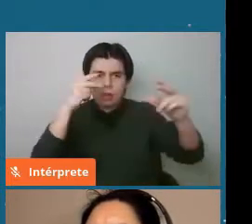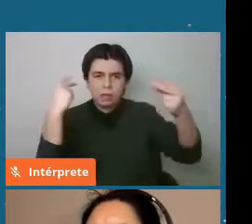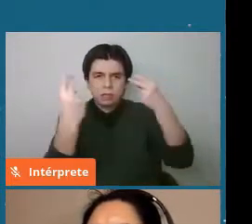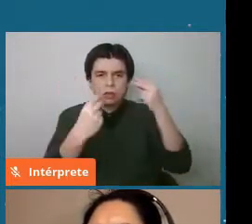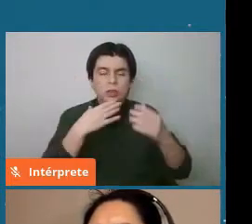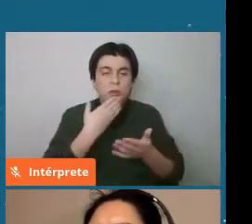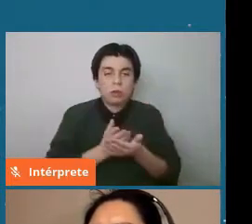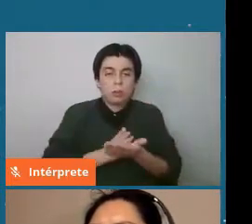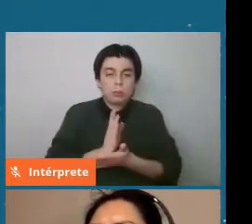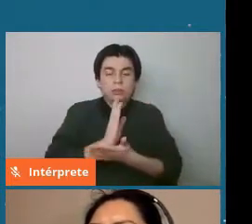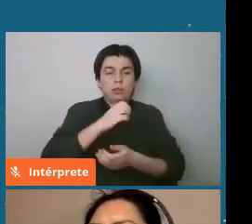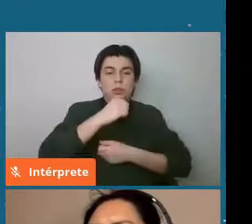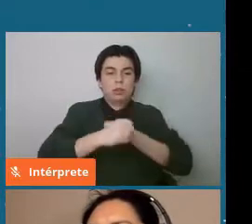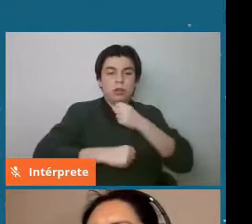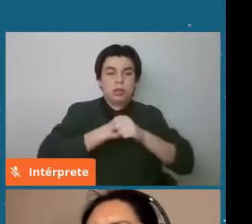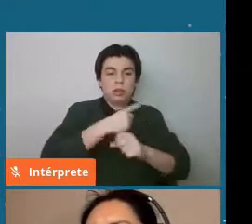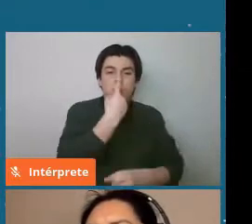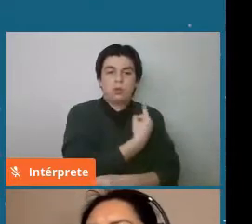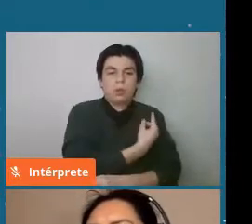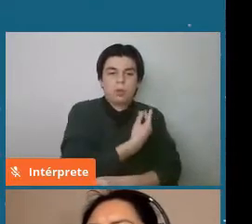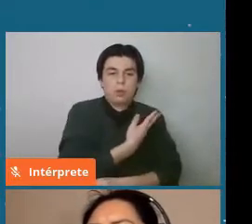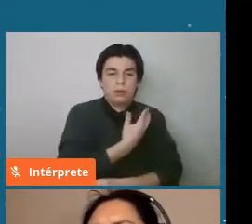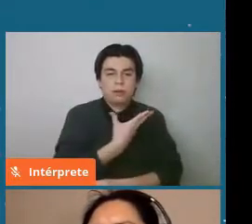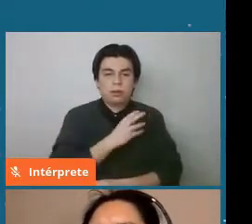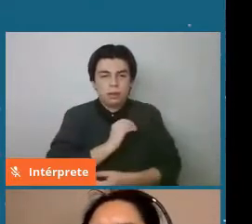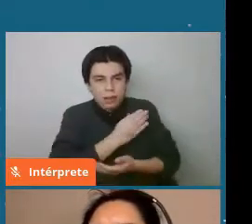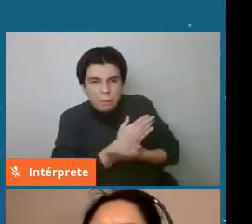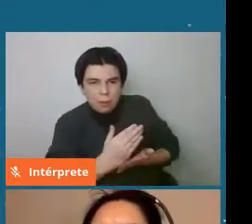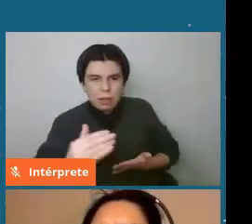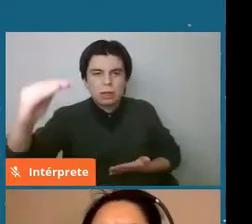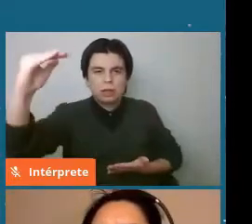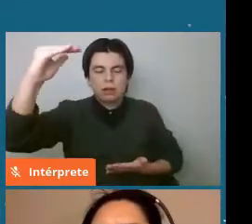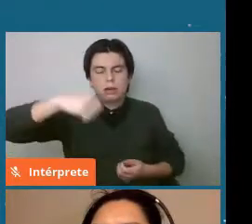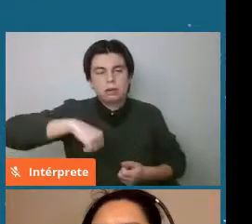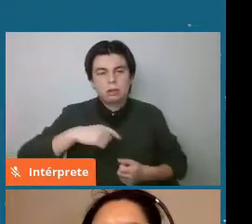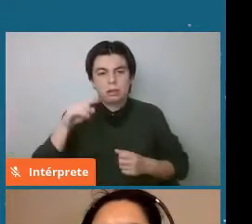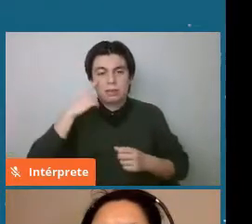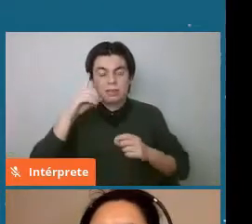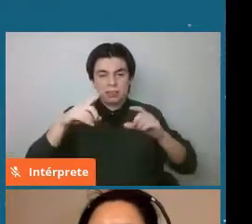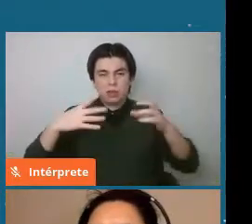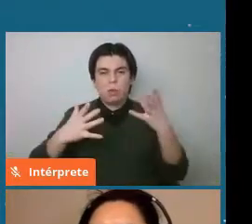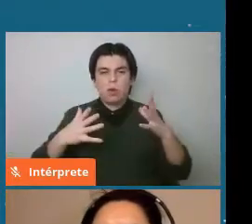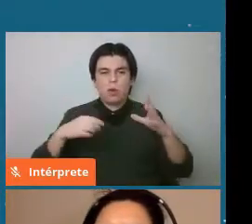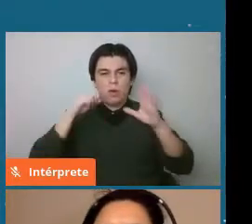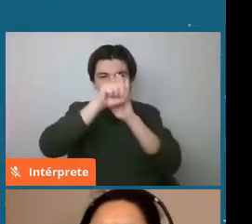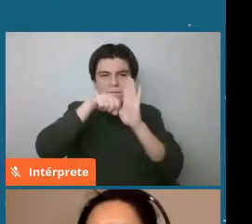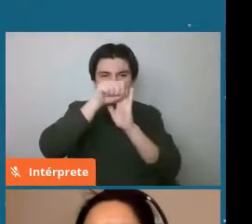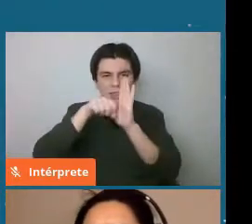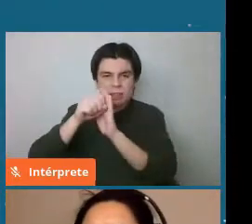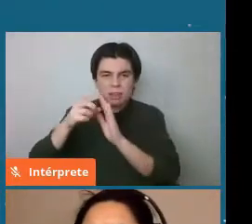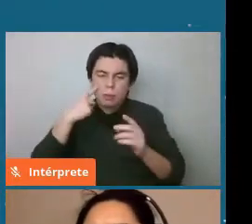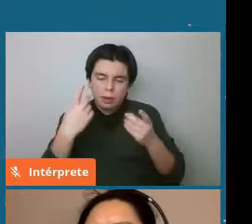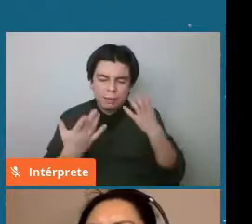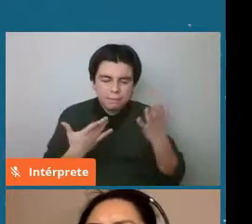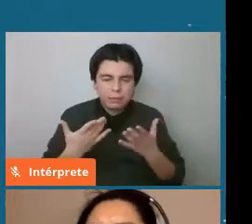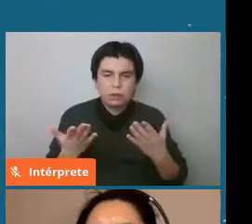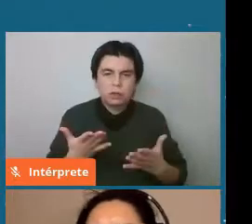y acá se ve una animación que presenta entonces el escenario de cómo las diferentes